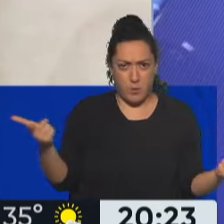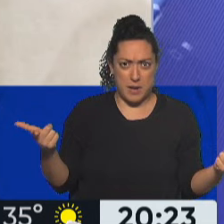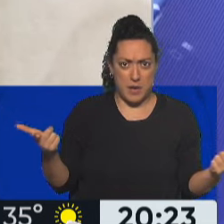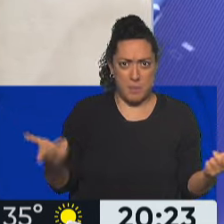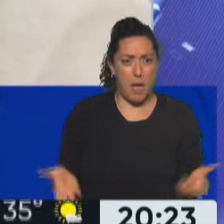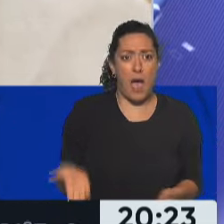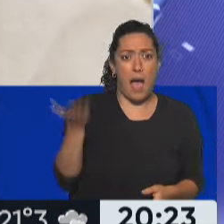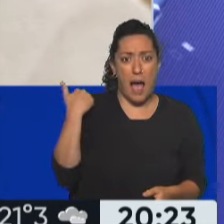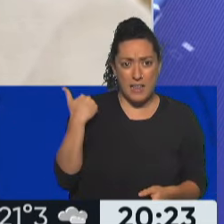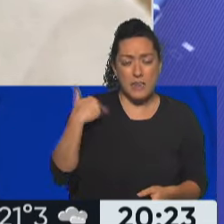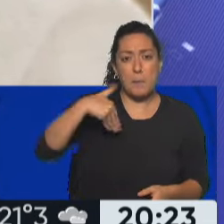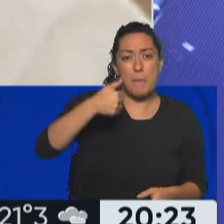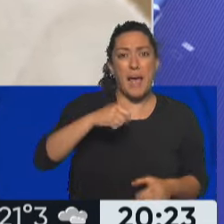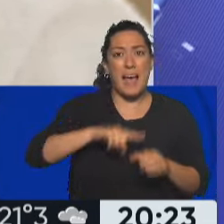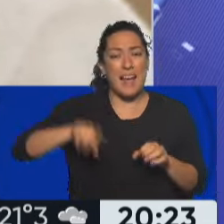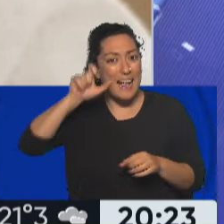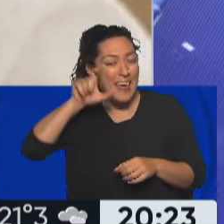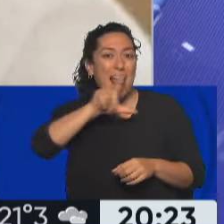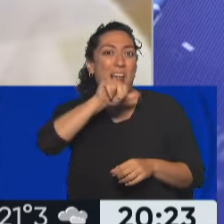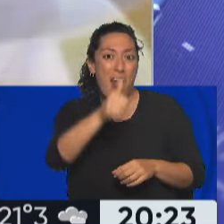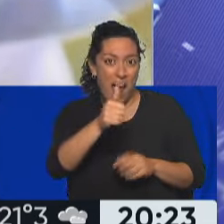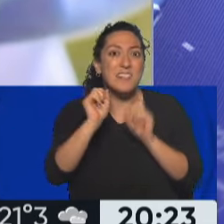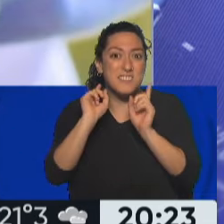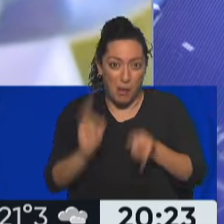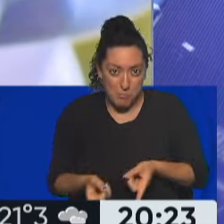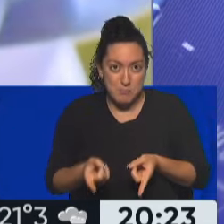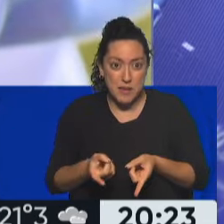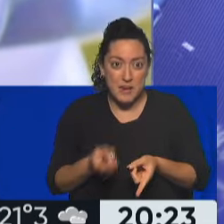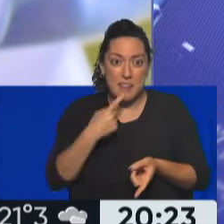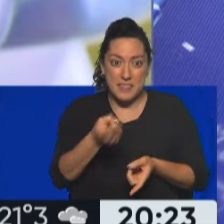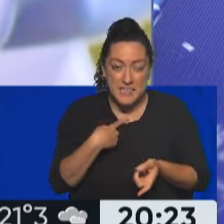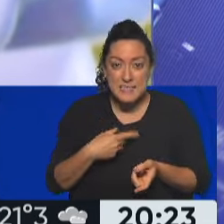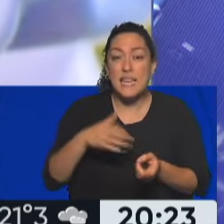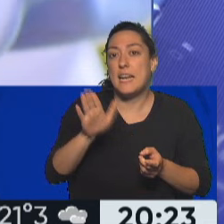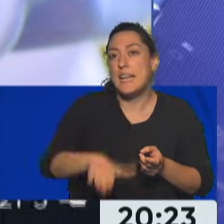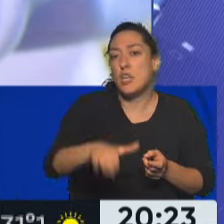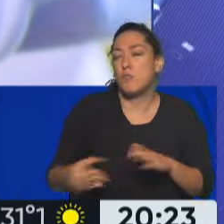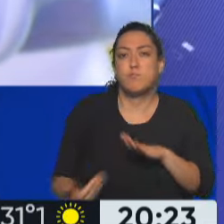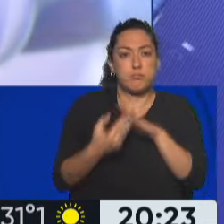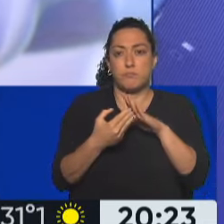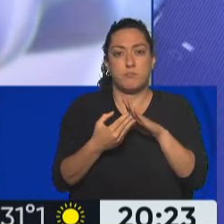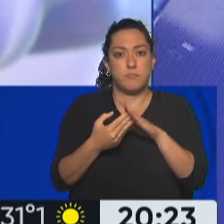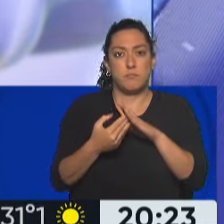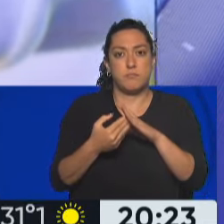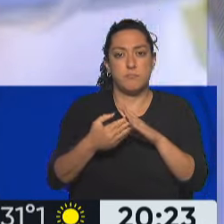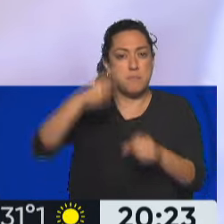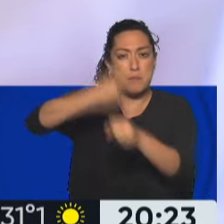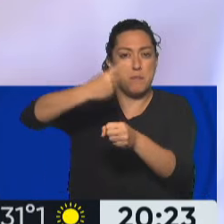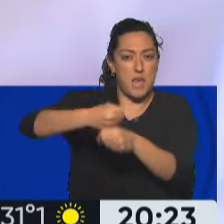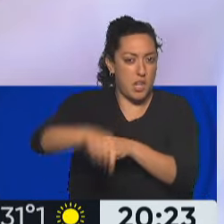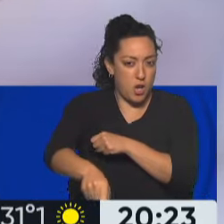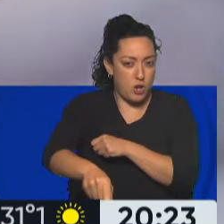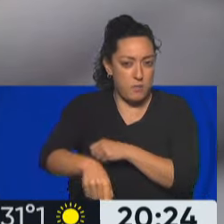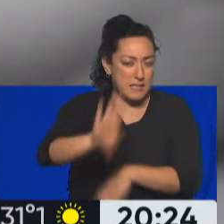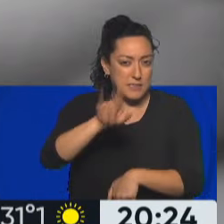igualmente, que es la del doctor Maqueda, que Maqueda habla justamente del interés superior del niño. Yo estoy de acuerdo con que hay que valorar el